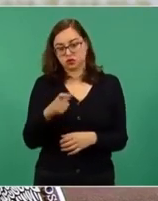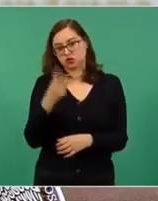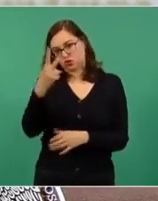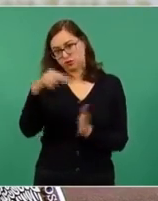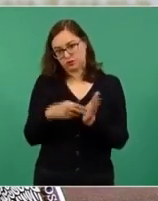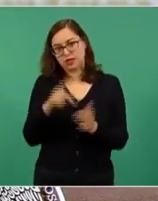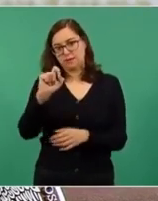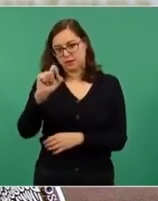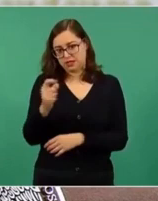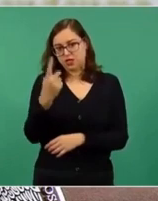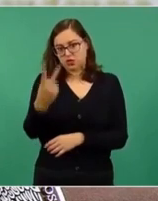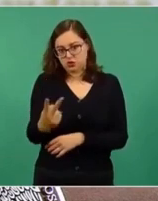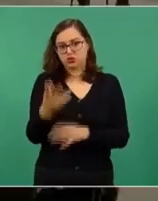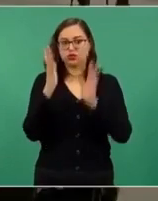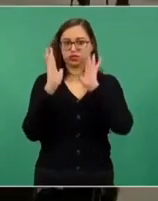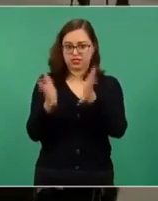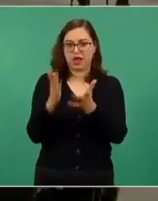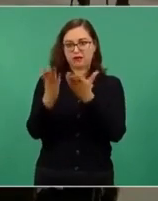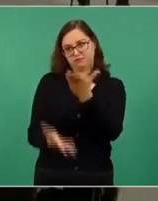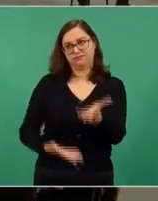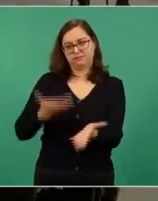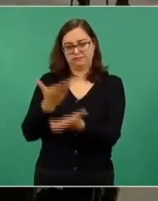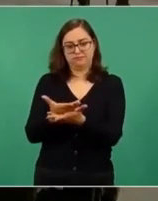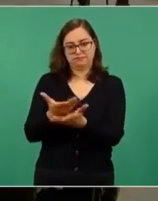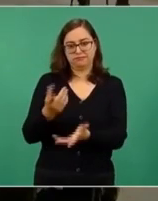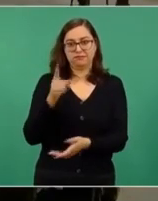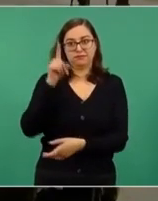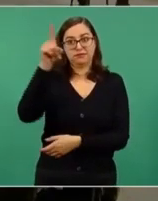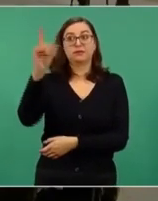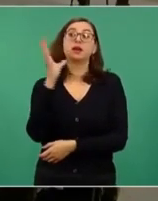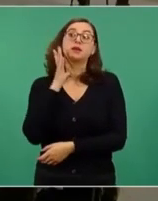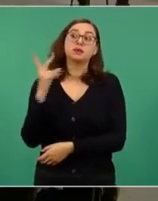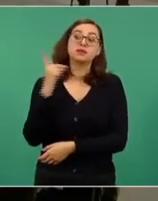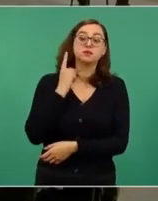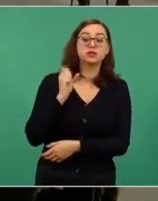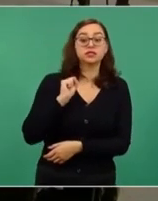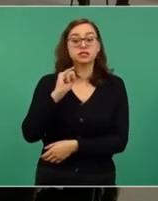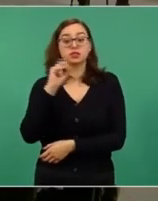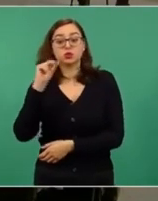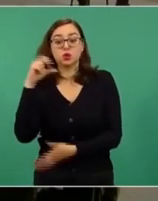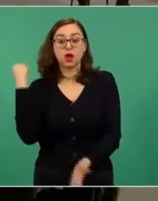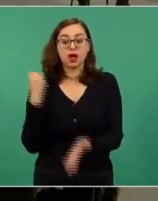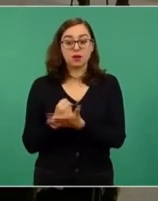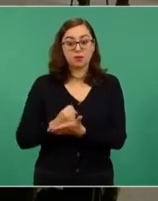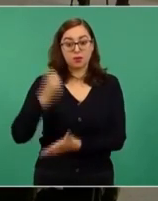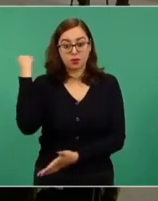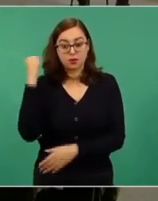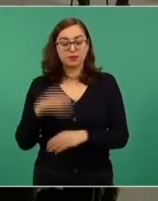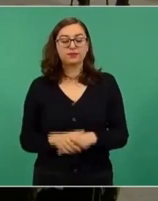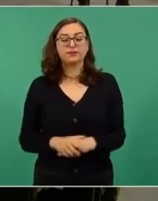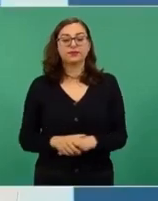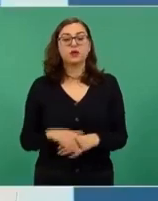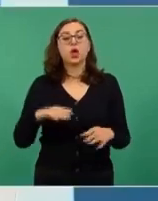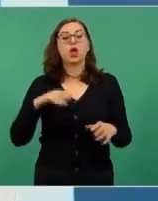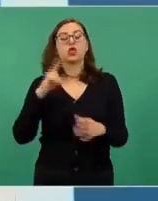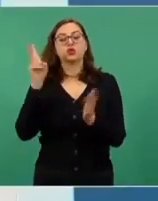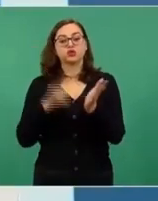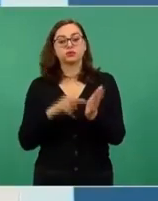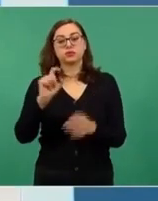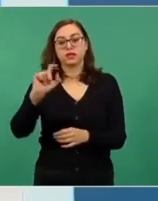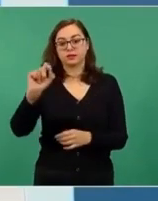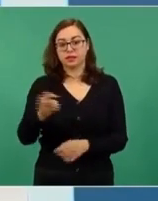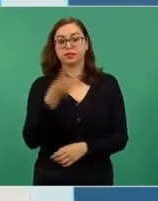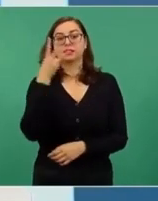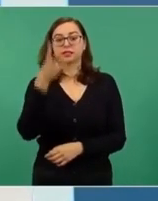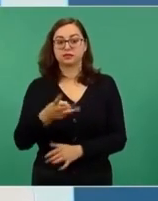el paquete presupuestal, y estamos en espera que la Cámara de Diputados apruebe el presupuesto, para dos mil veintitrés